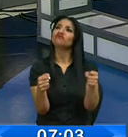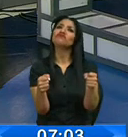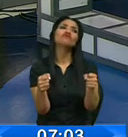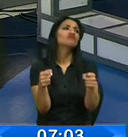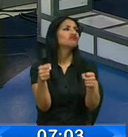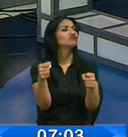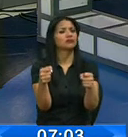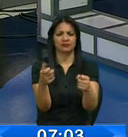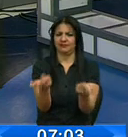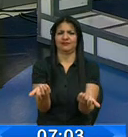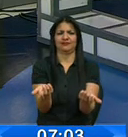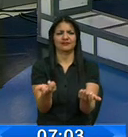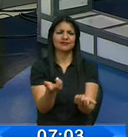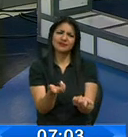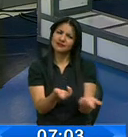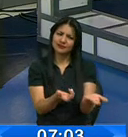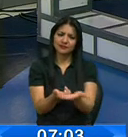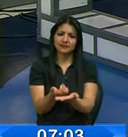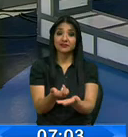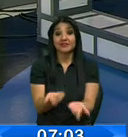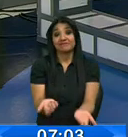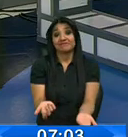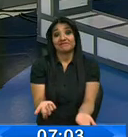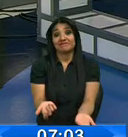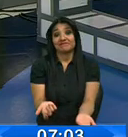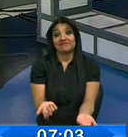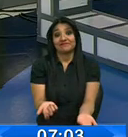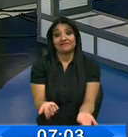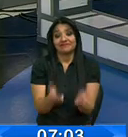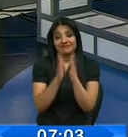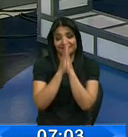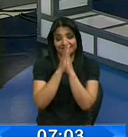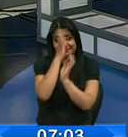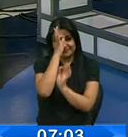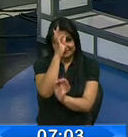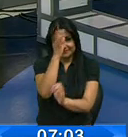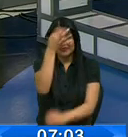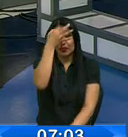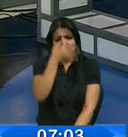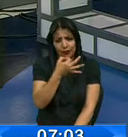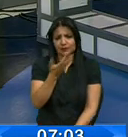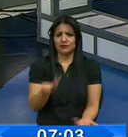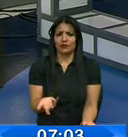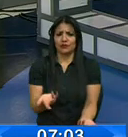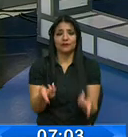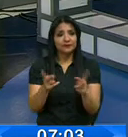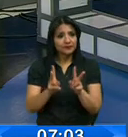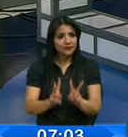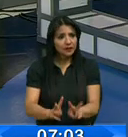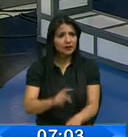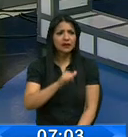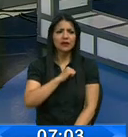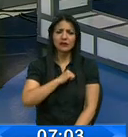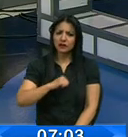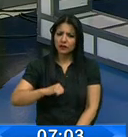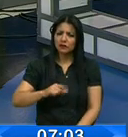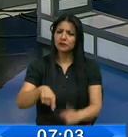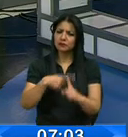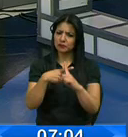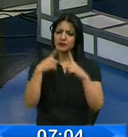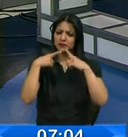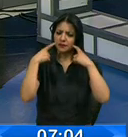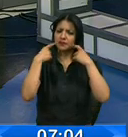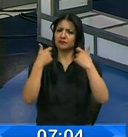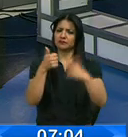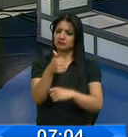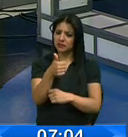quedo viendo, me dijo, no le cuento, así que seamos cordiales. Y además hay que ponerle buena gana, buena energía, una sonrisa, para